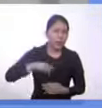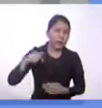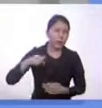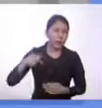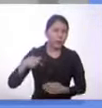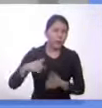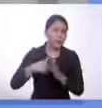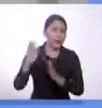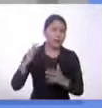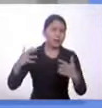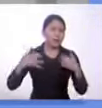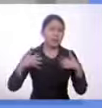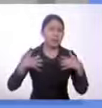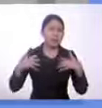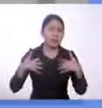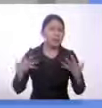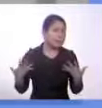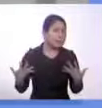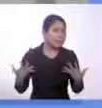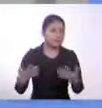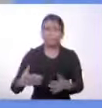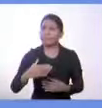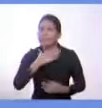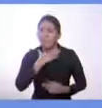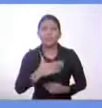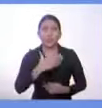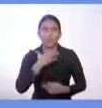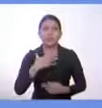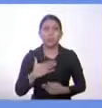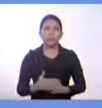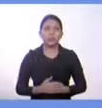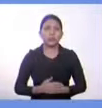estamos viviendo difícil la situación.